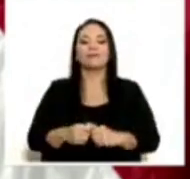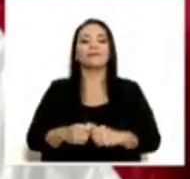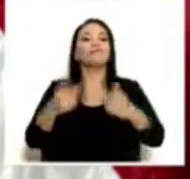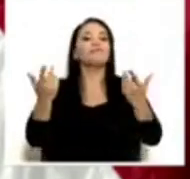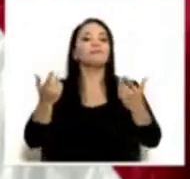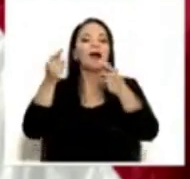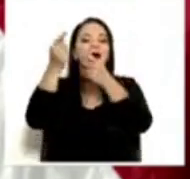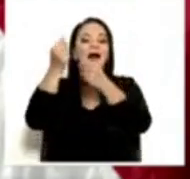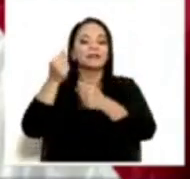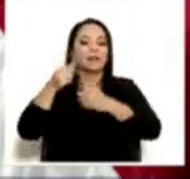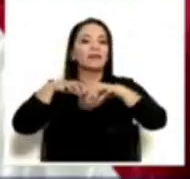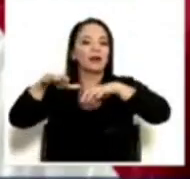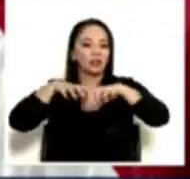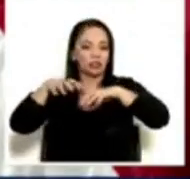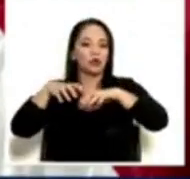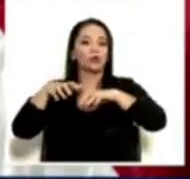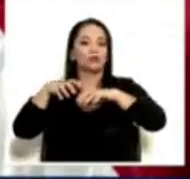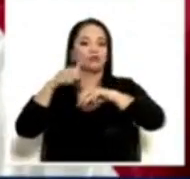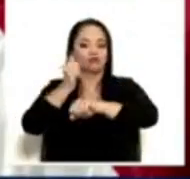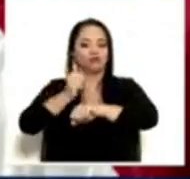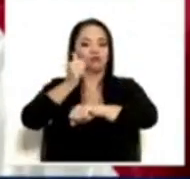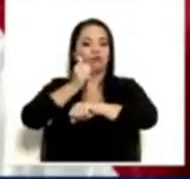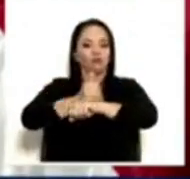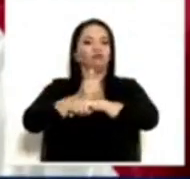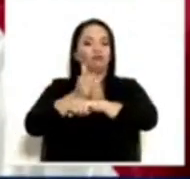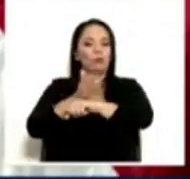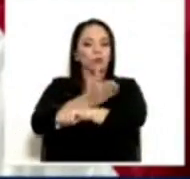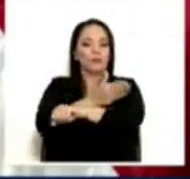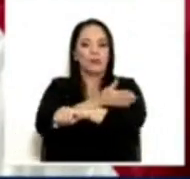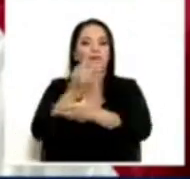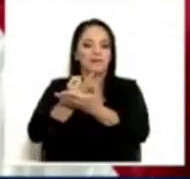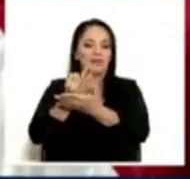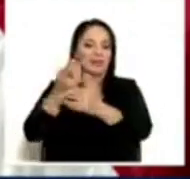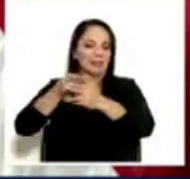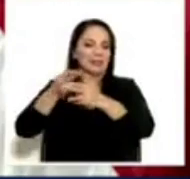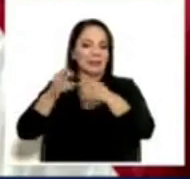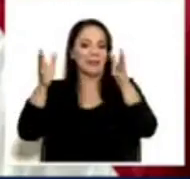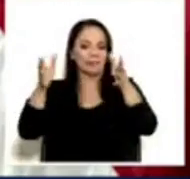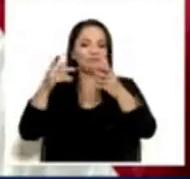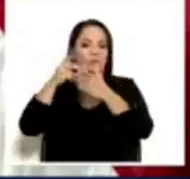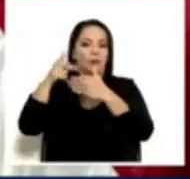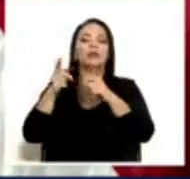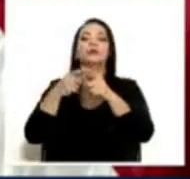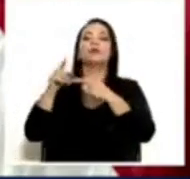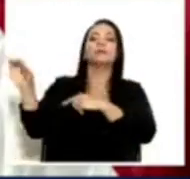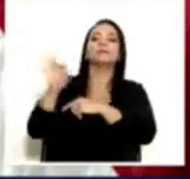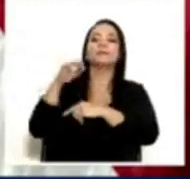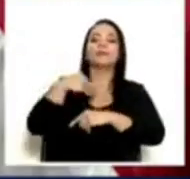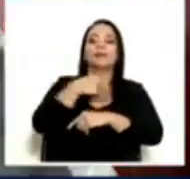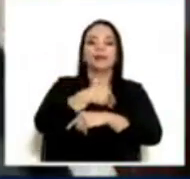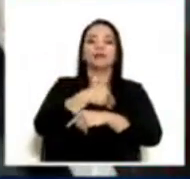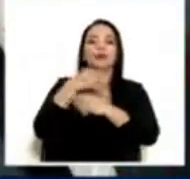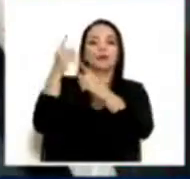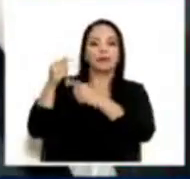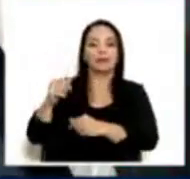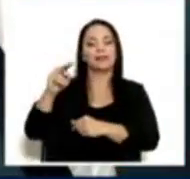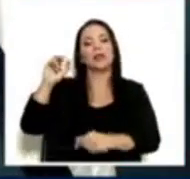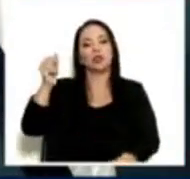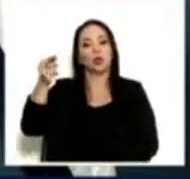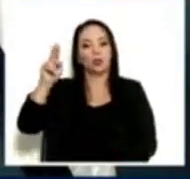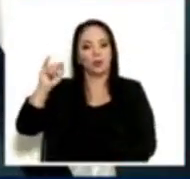Acción, trazando la prosperidad fiscal. Para ello, invitamos a pasar al frente al señor Nogui Acosta Jaén, ministro de Hacienda.